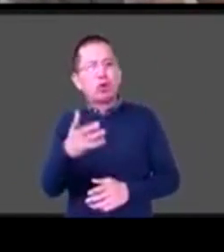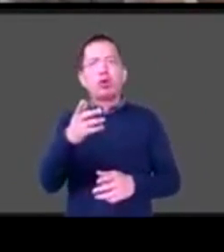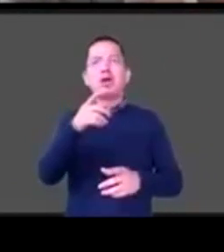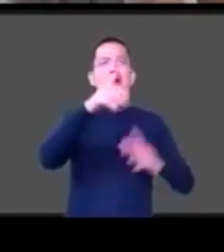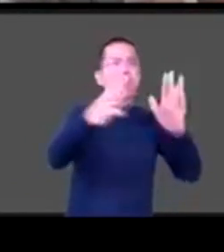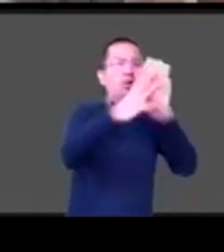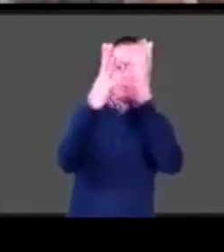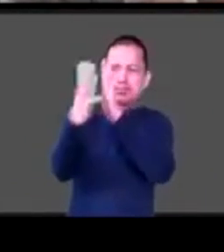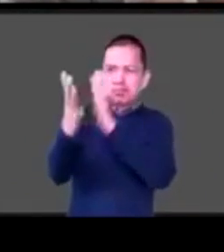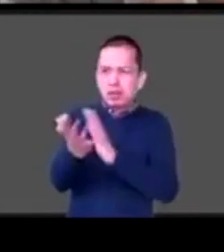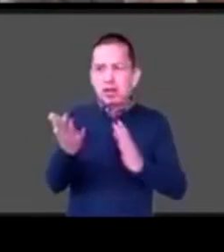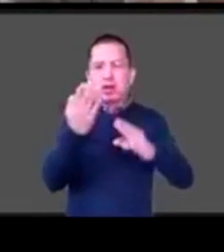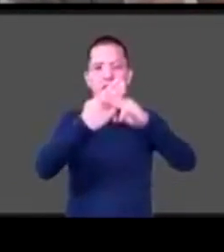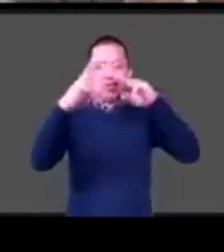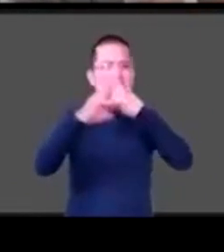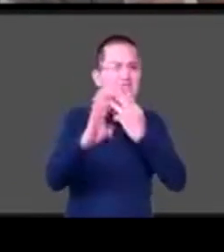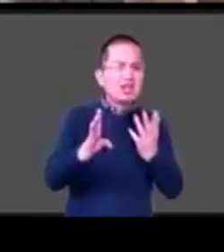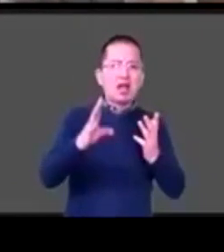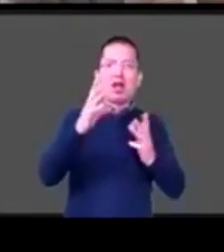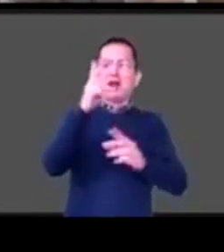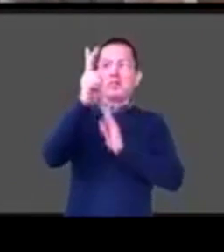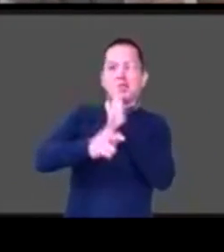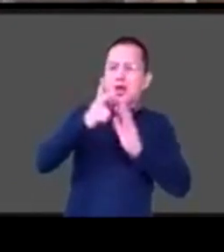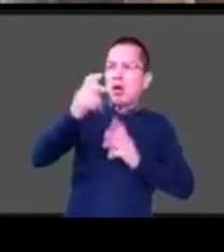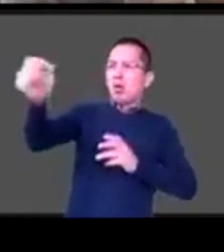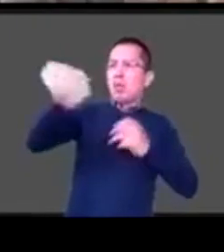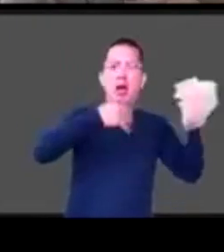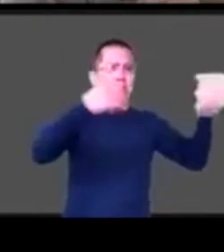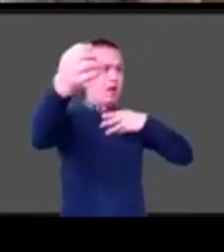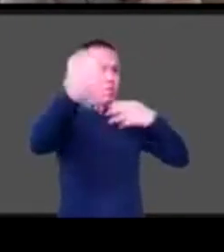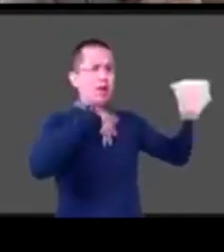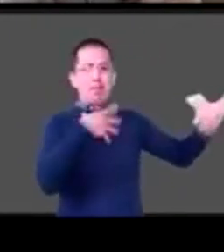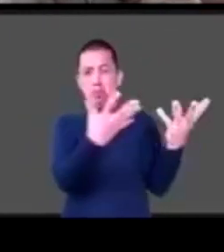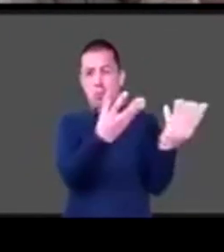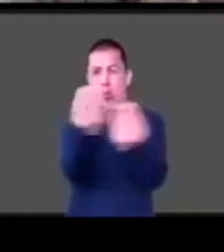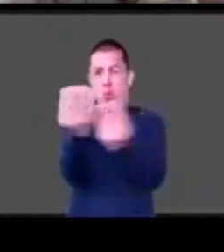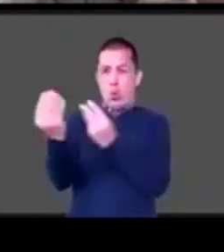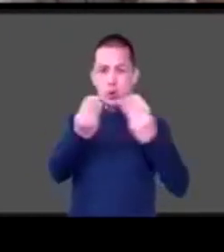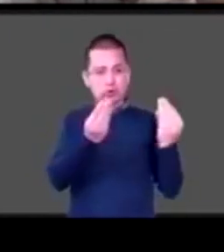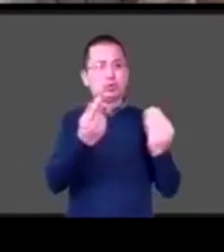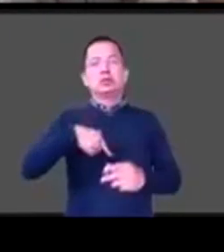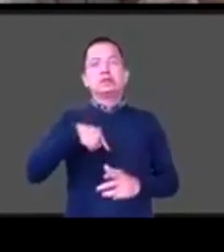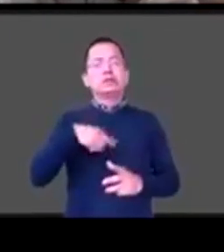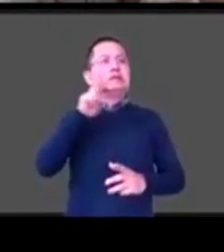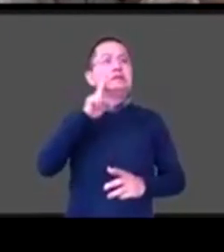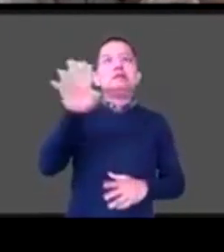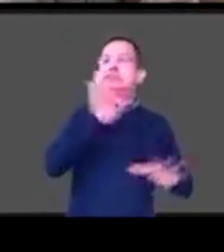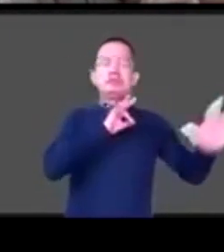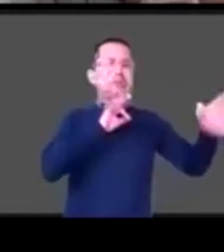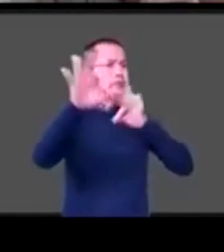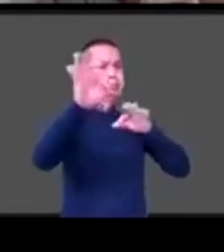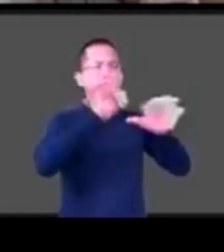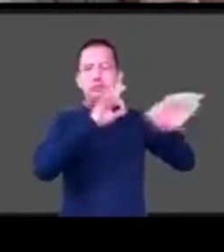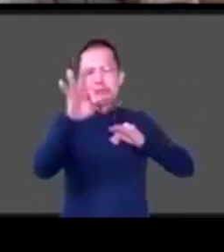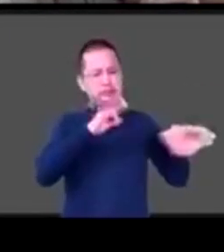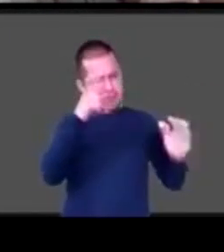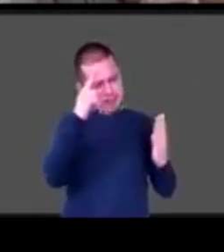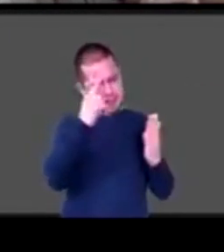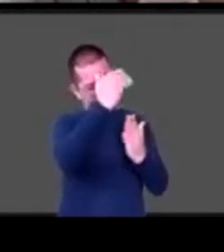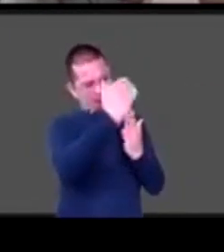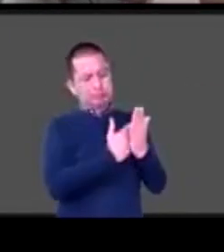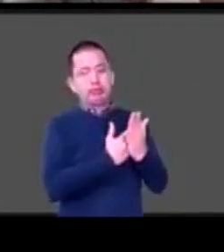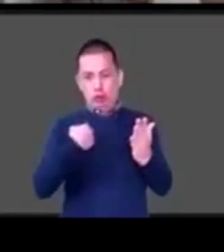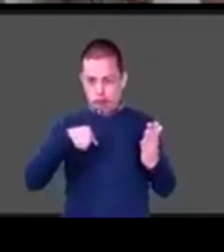materiales videos entonces lo que hicimos fue recuperar lo más que pudimos y seguimos recuperando según va